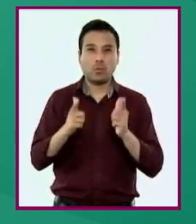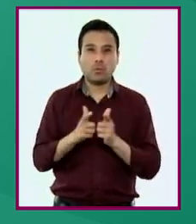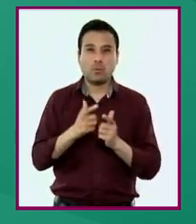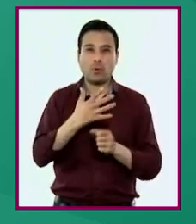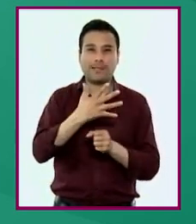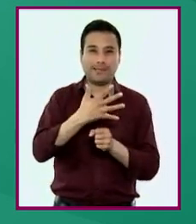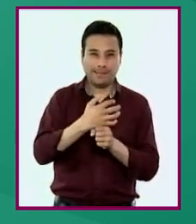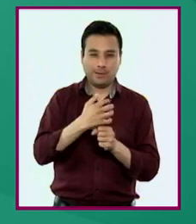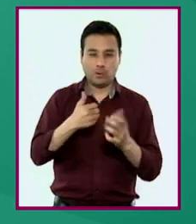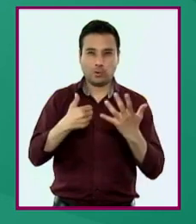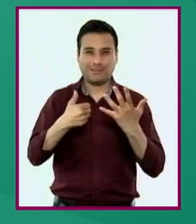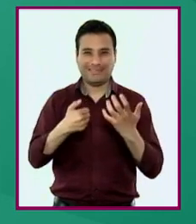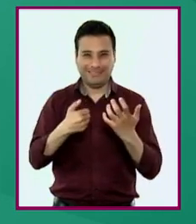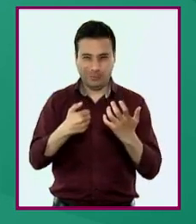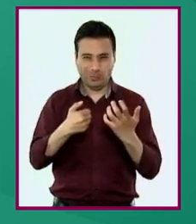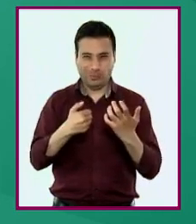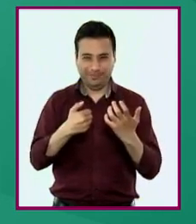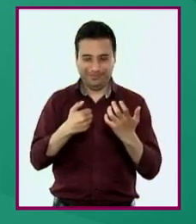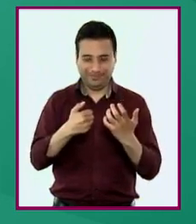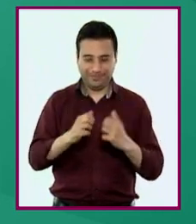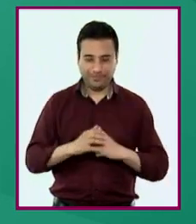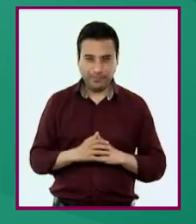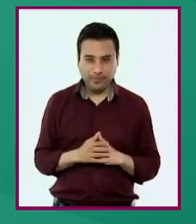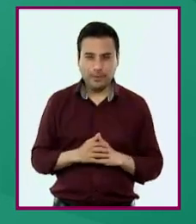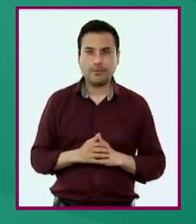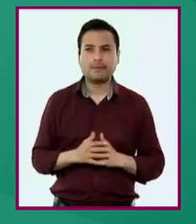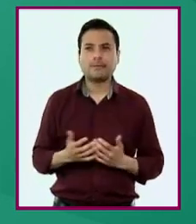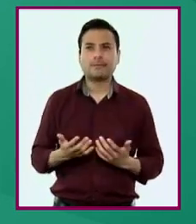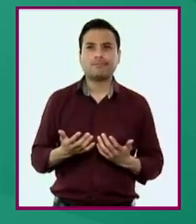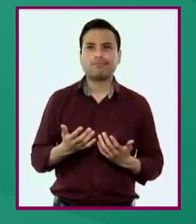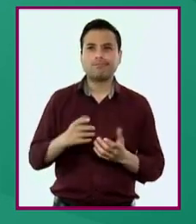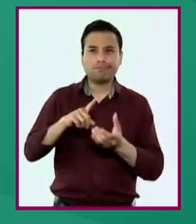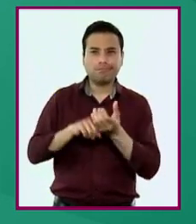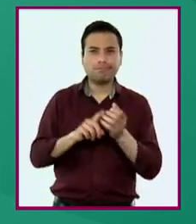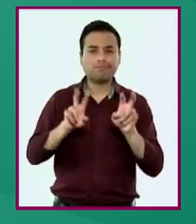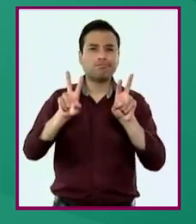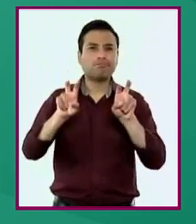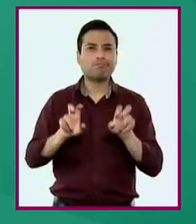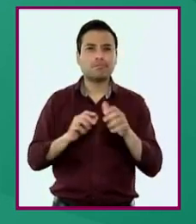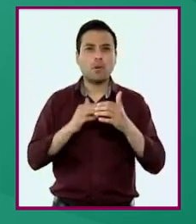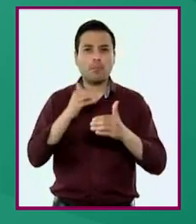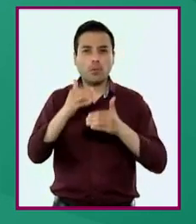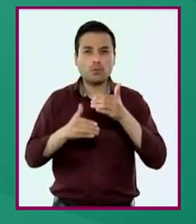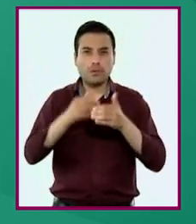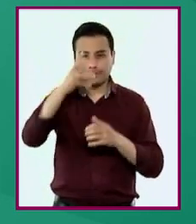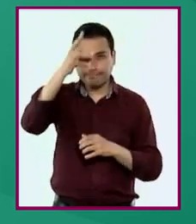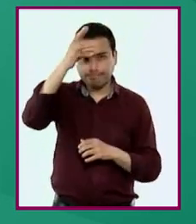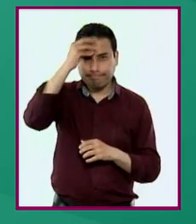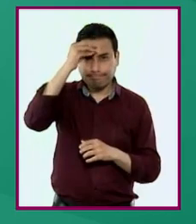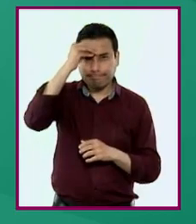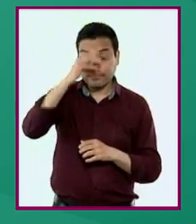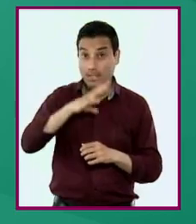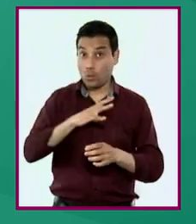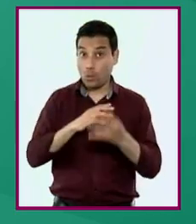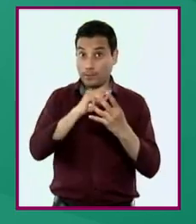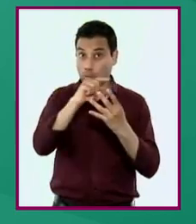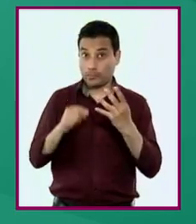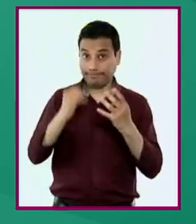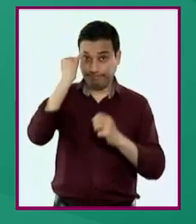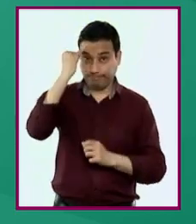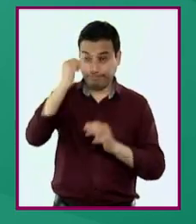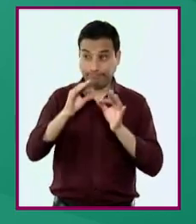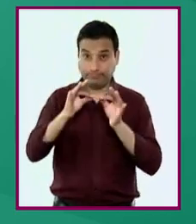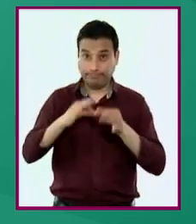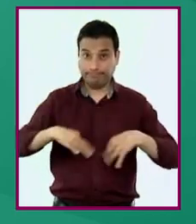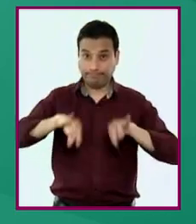a quinto y sexto grado de educación primaria, los contenidos y procesos de aprendizaje se asocian a partir de